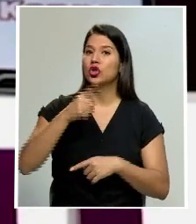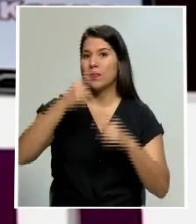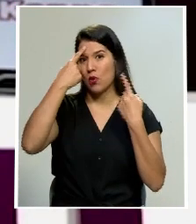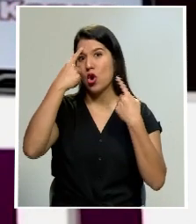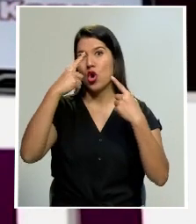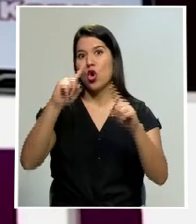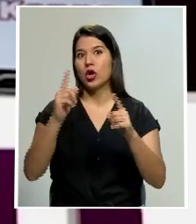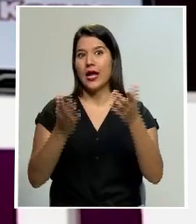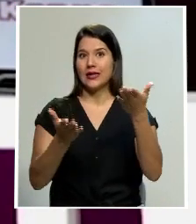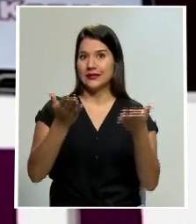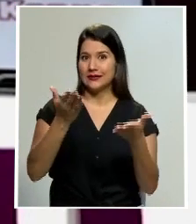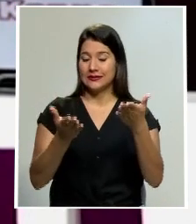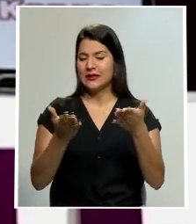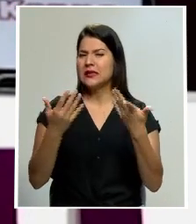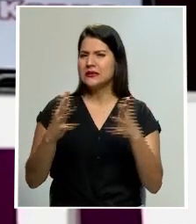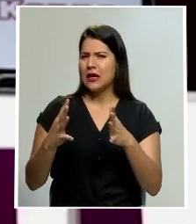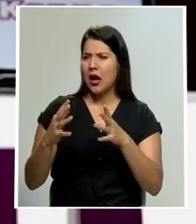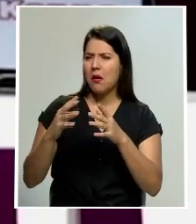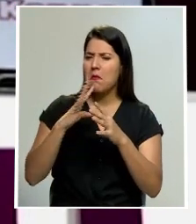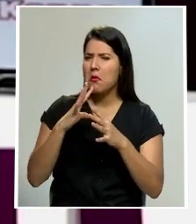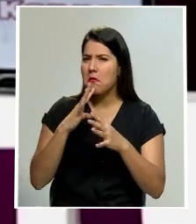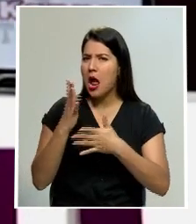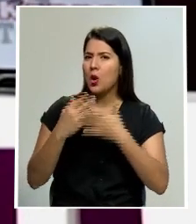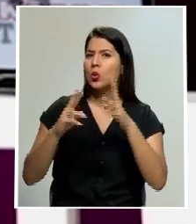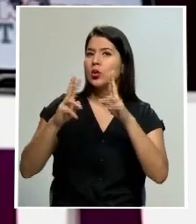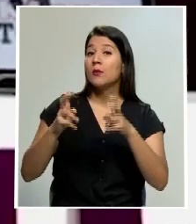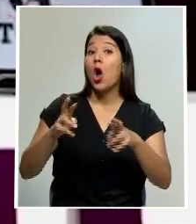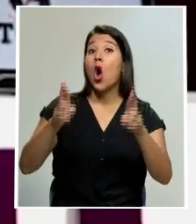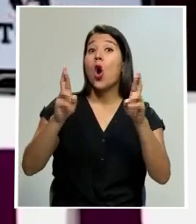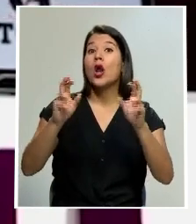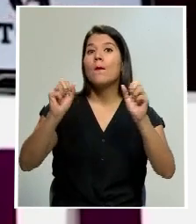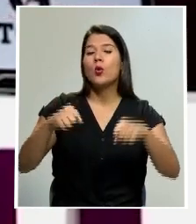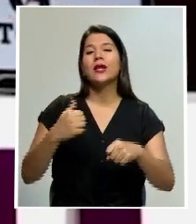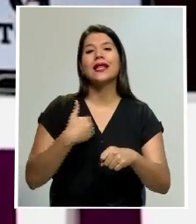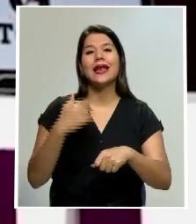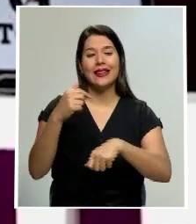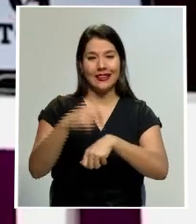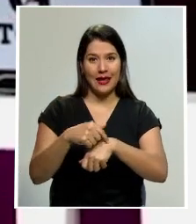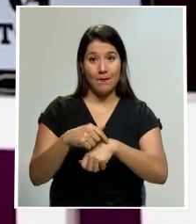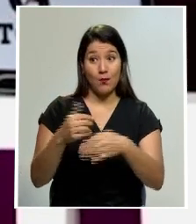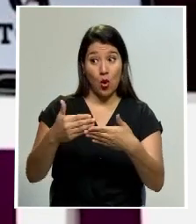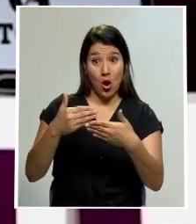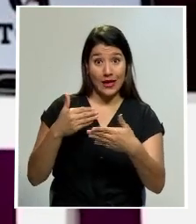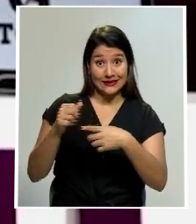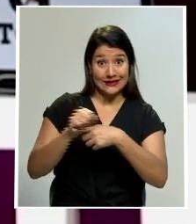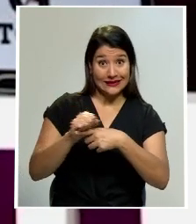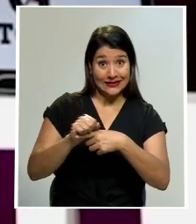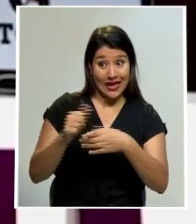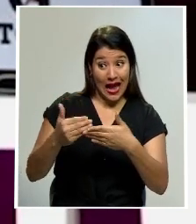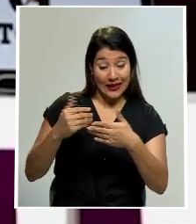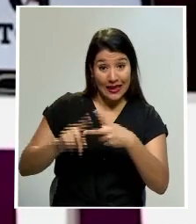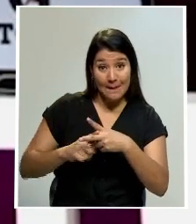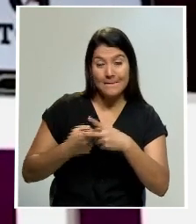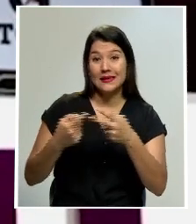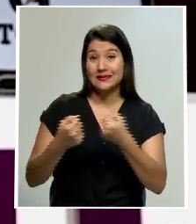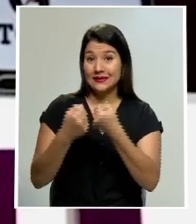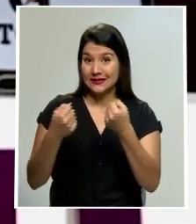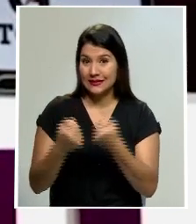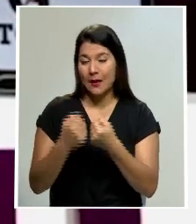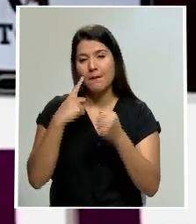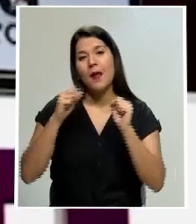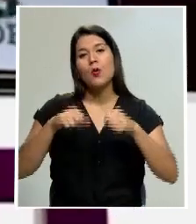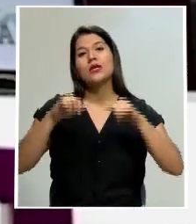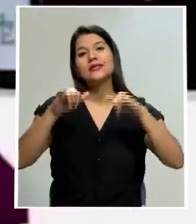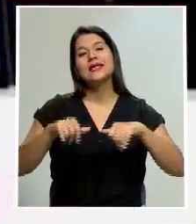hablado de algunos aspectos, esperemos que nos dé el tiempo necesario en esta pretemporada para prepararnos muy bien de cara al